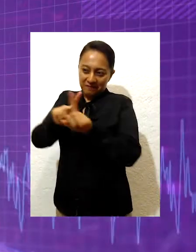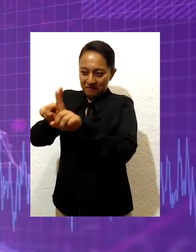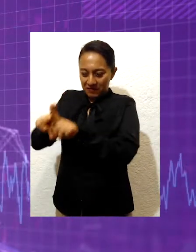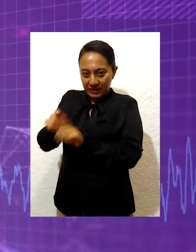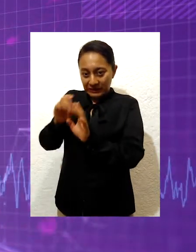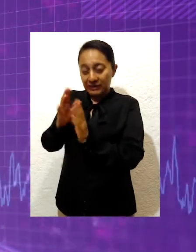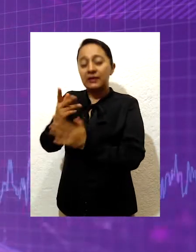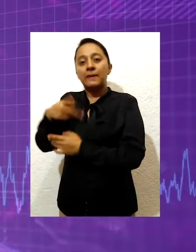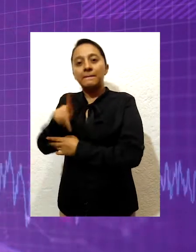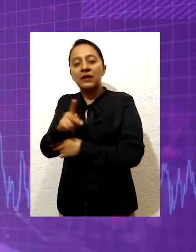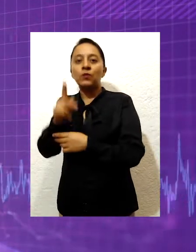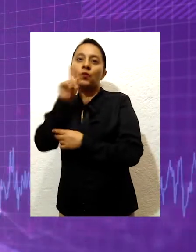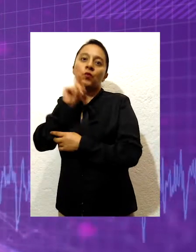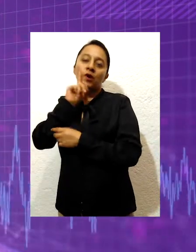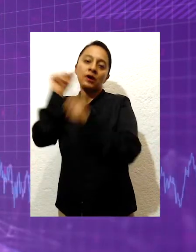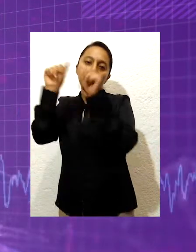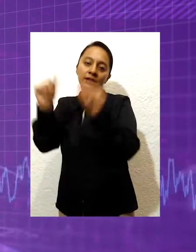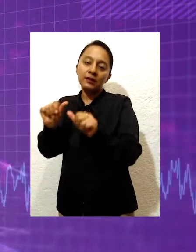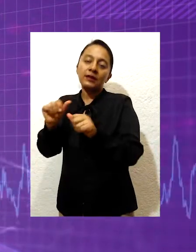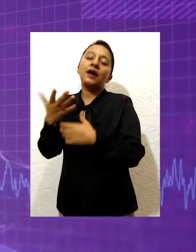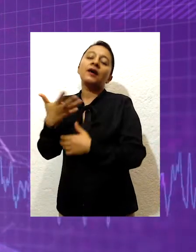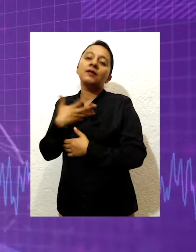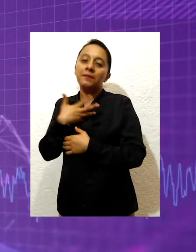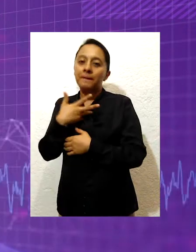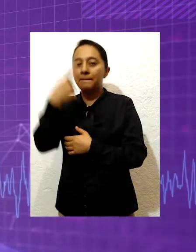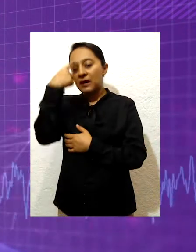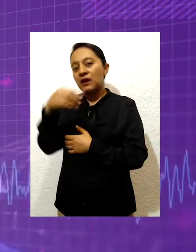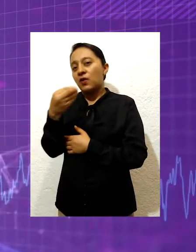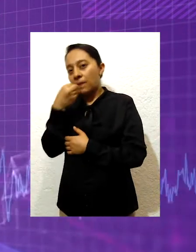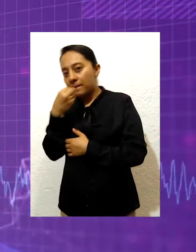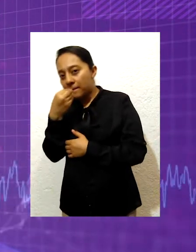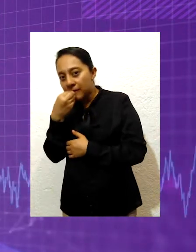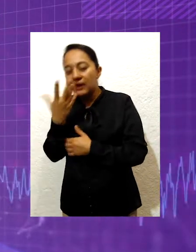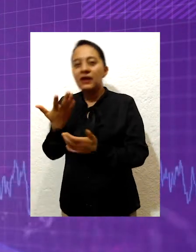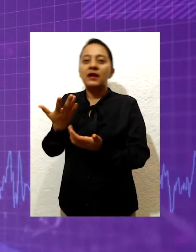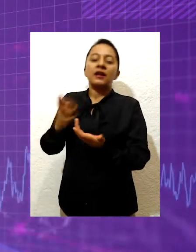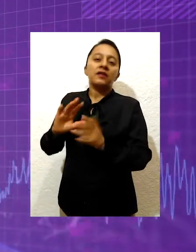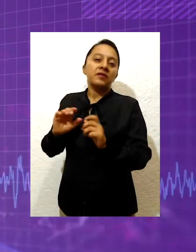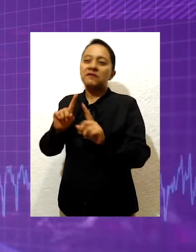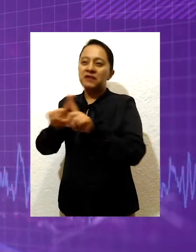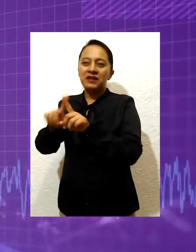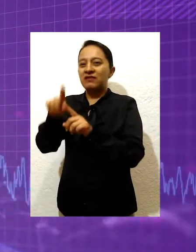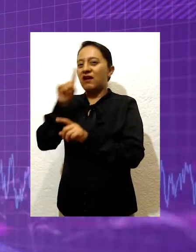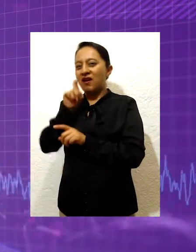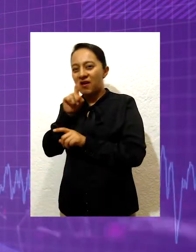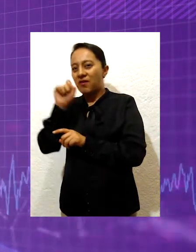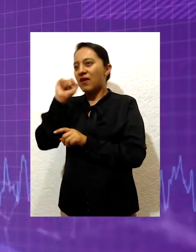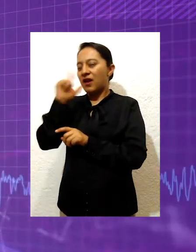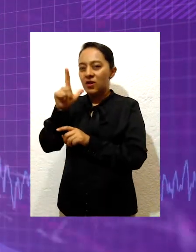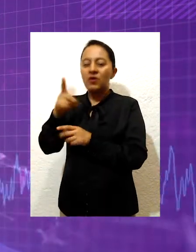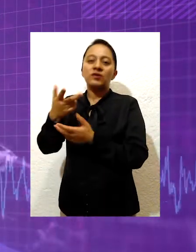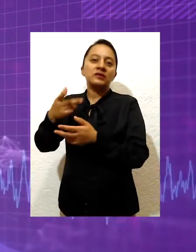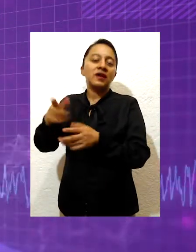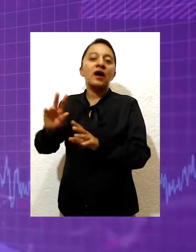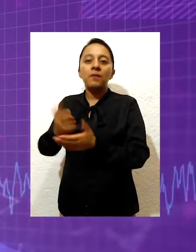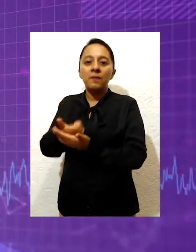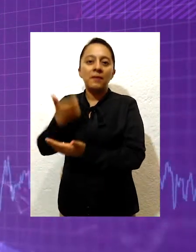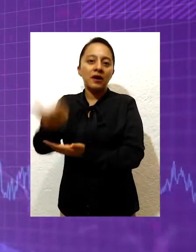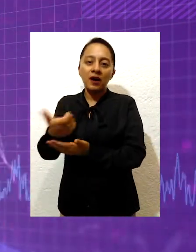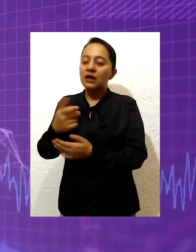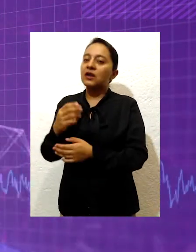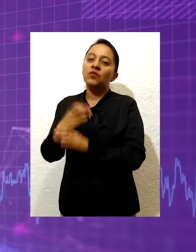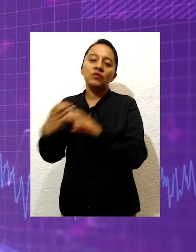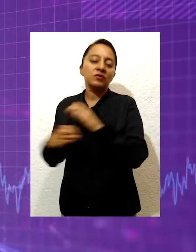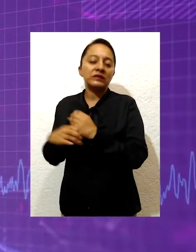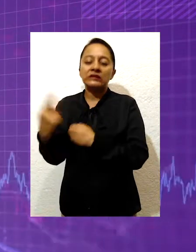los bordados económicos, que por eso son de 70 pesos porque están hechos de cuadrille y estambre